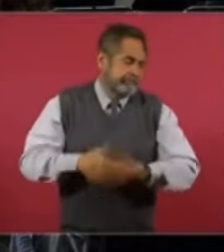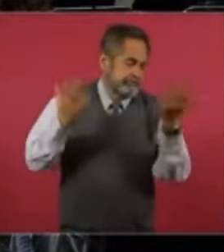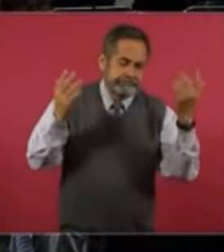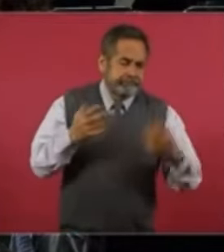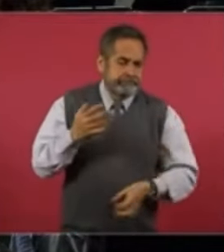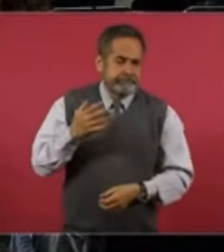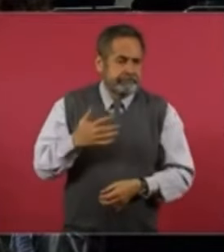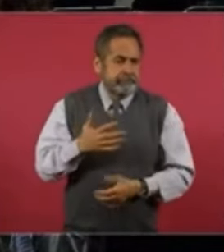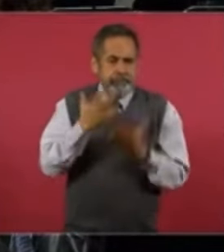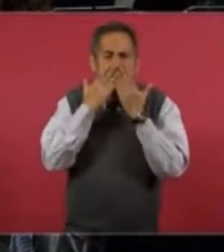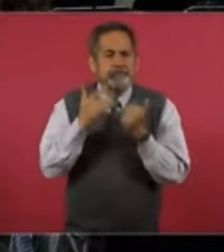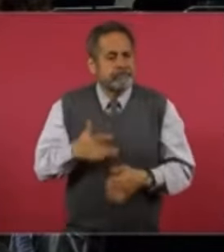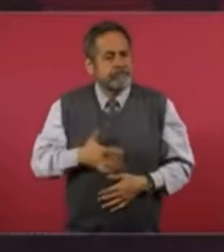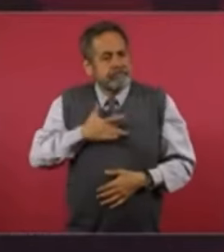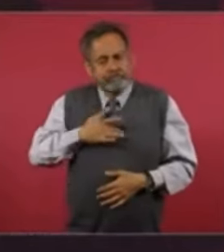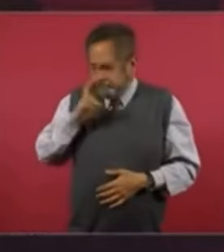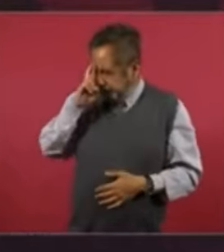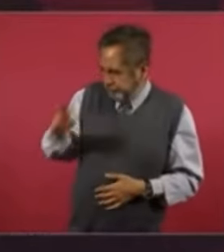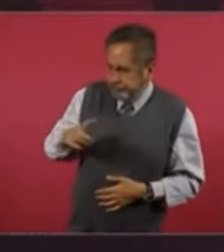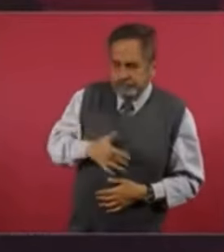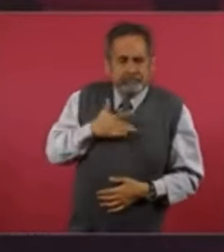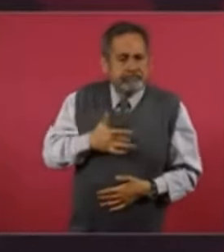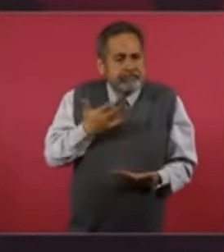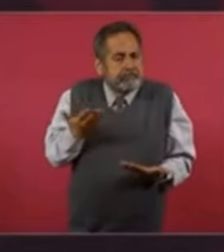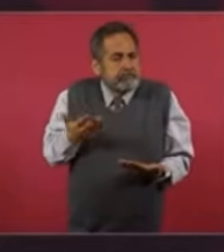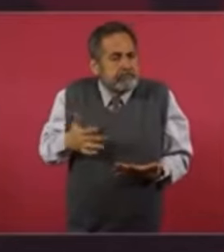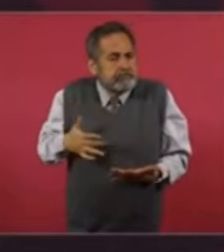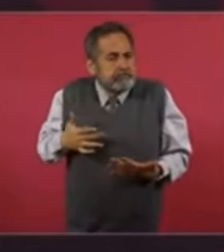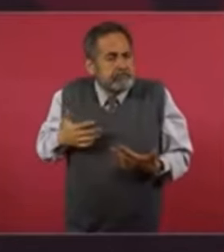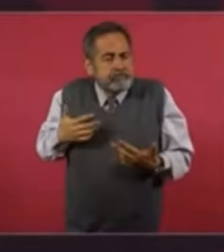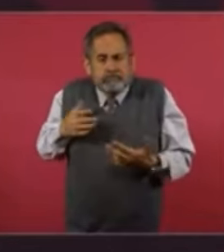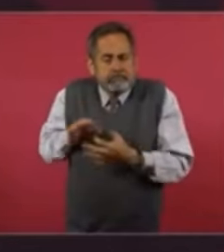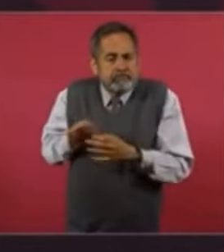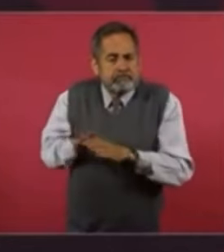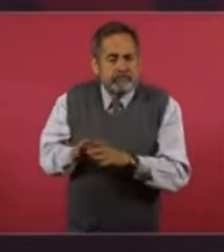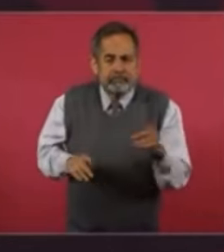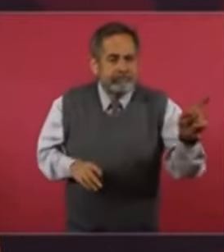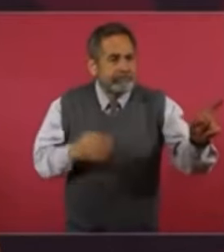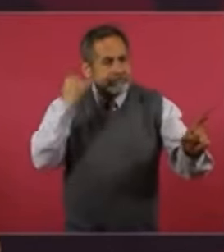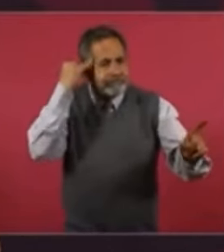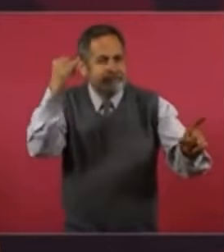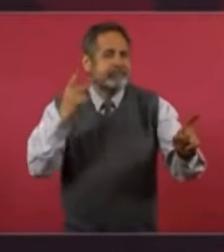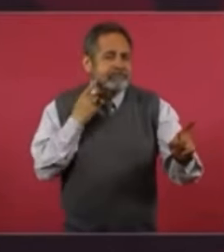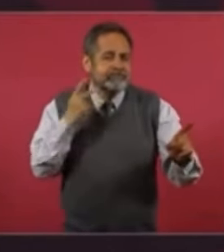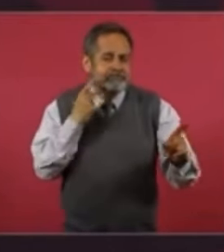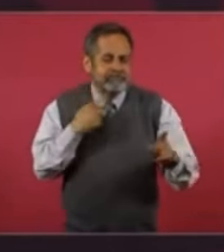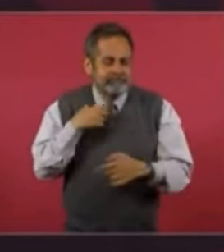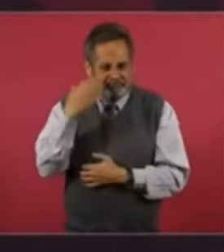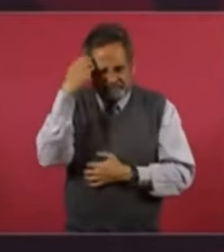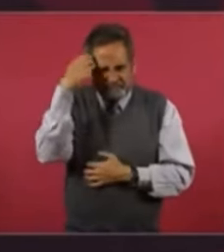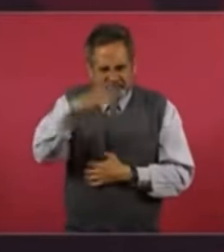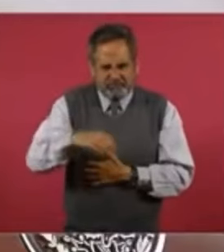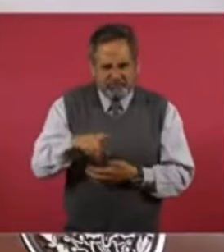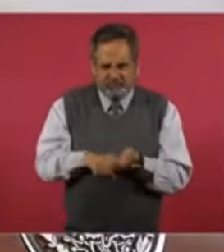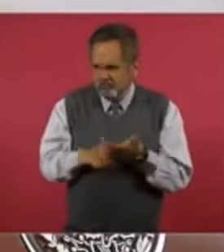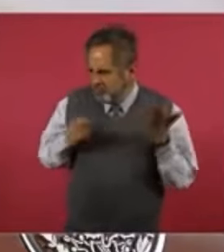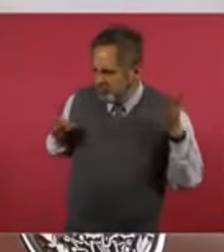inhumano, es una estrategia política perversa.